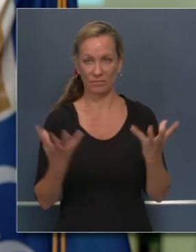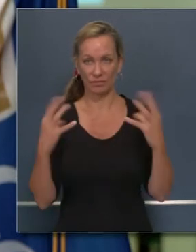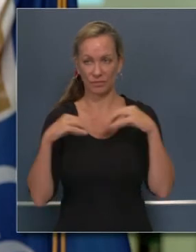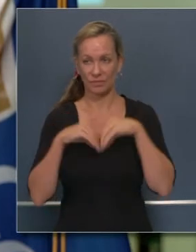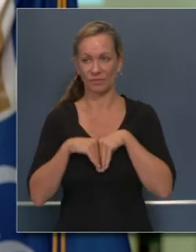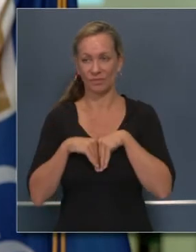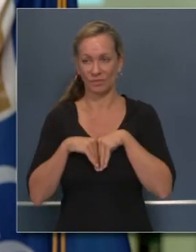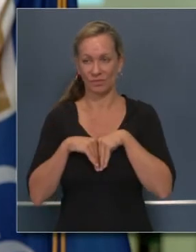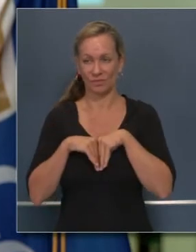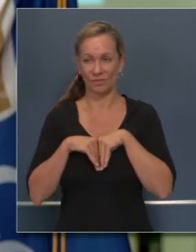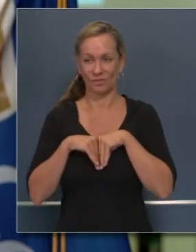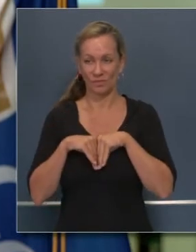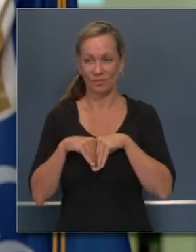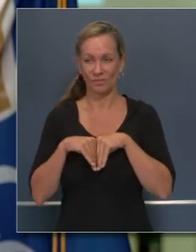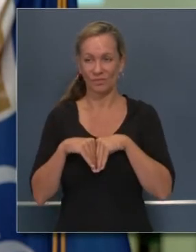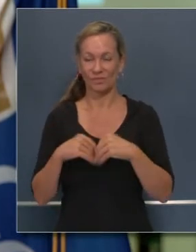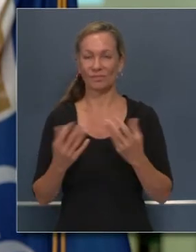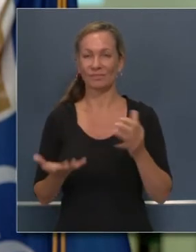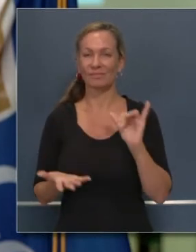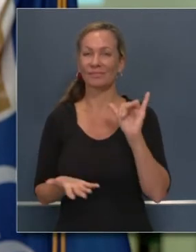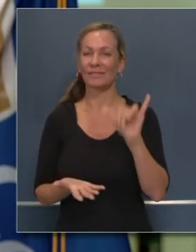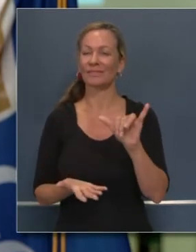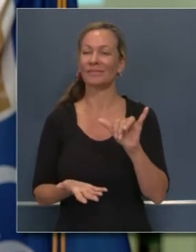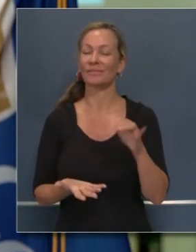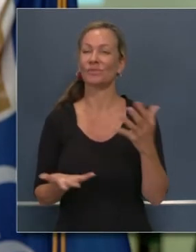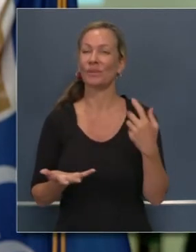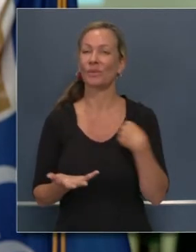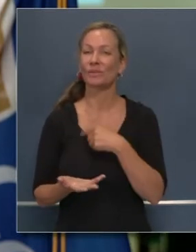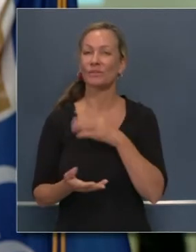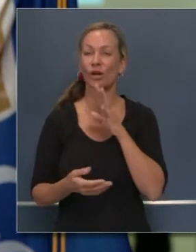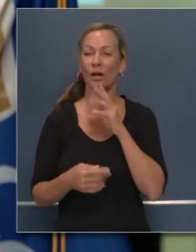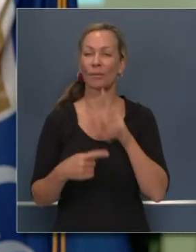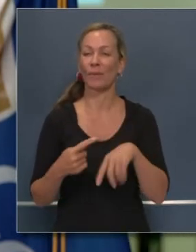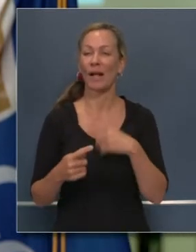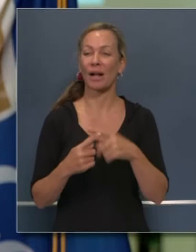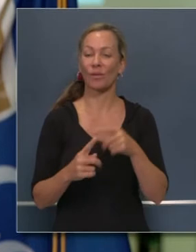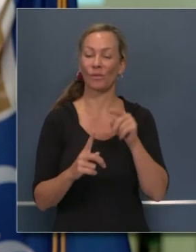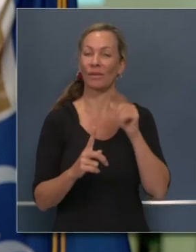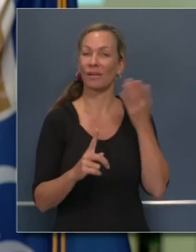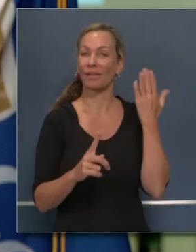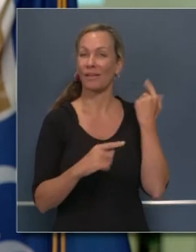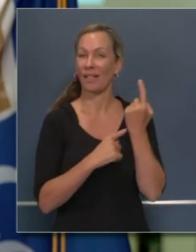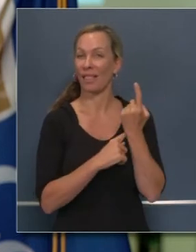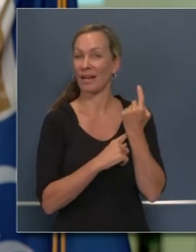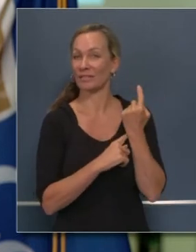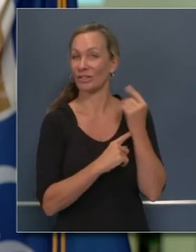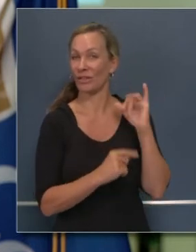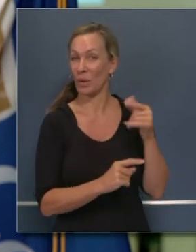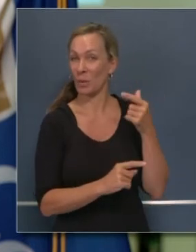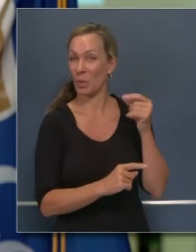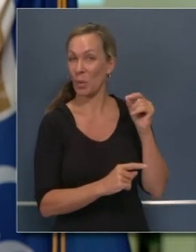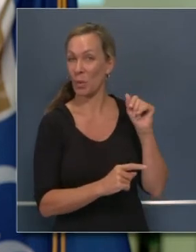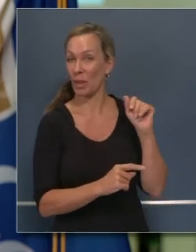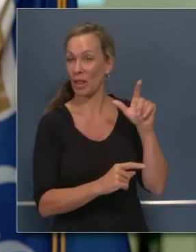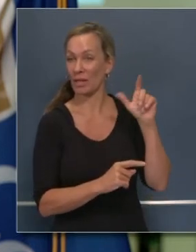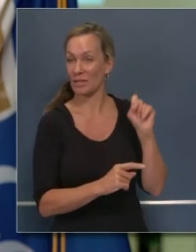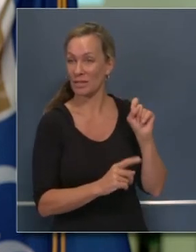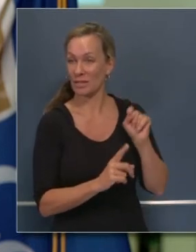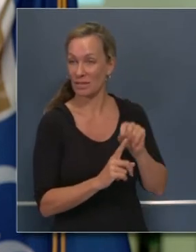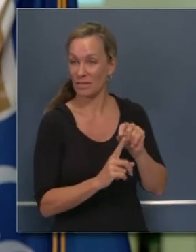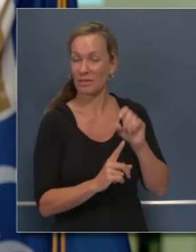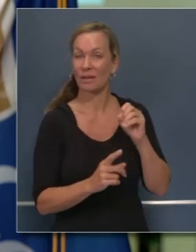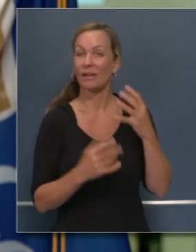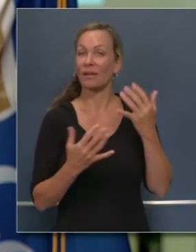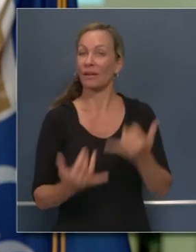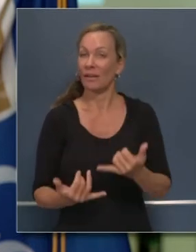inclusiva. Esas son las bases que teníamos al entrar en la discusión el año pasado. Y seguiremos con esa